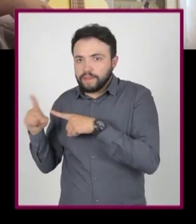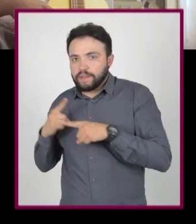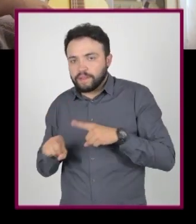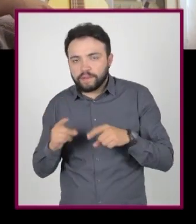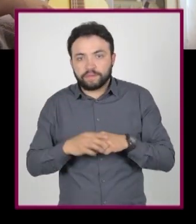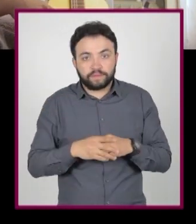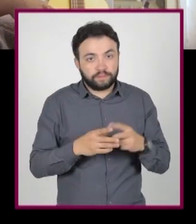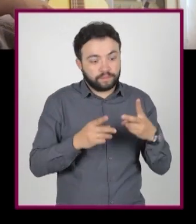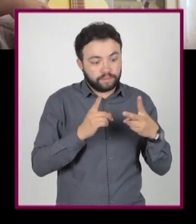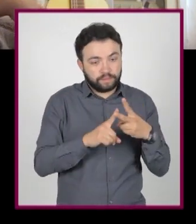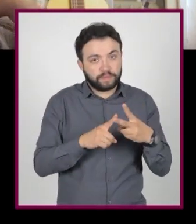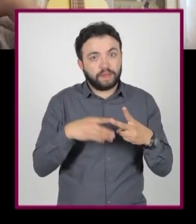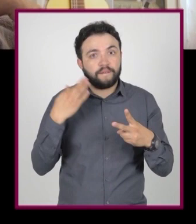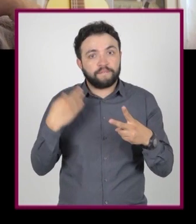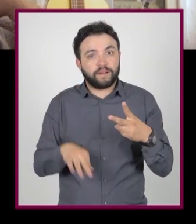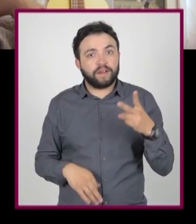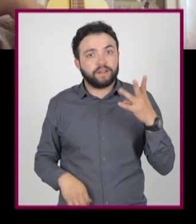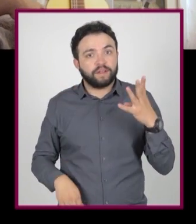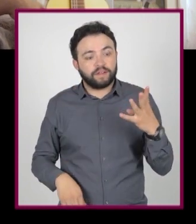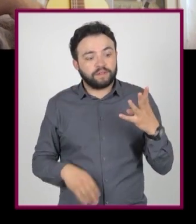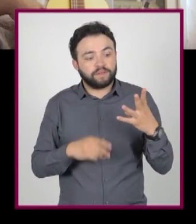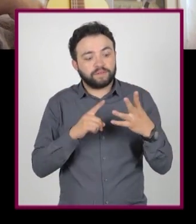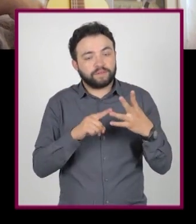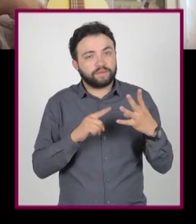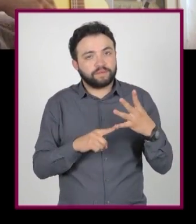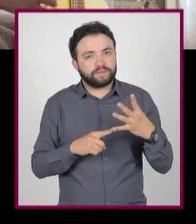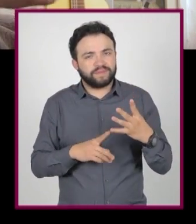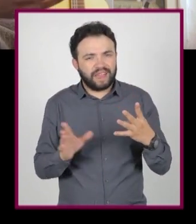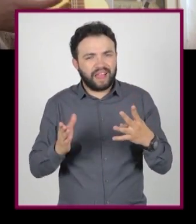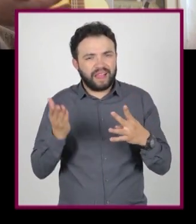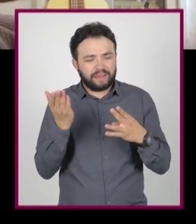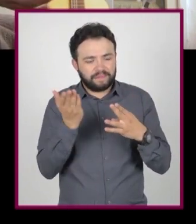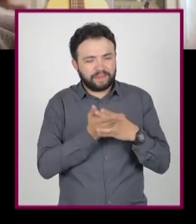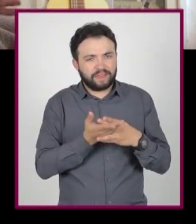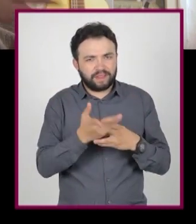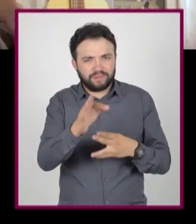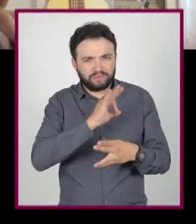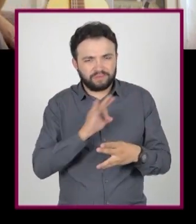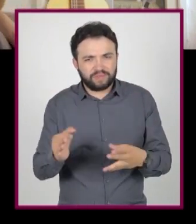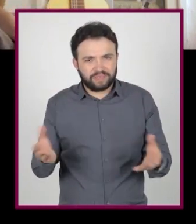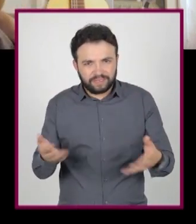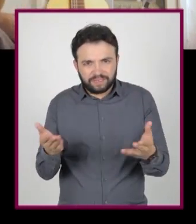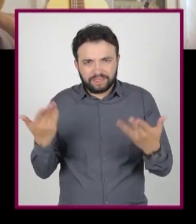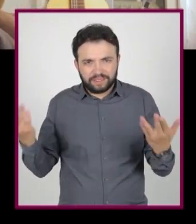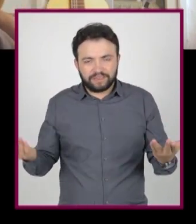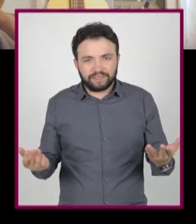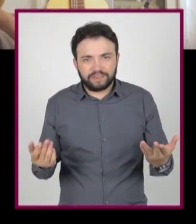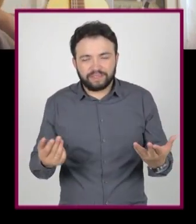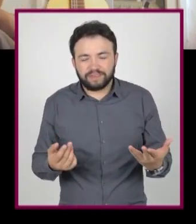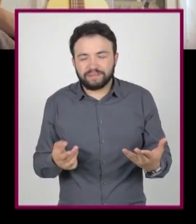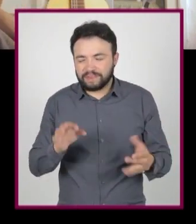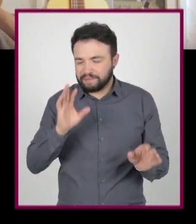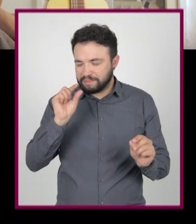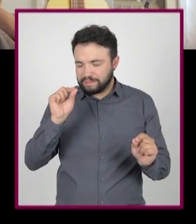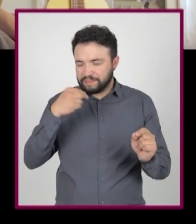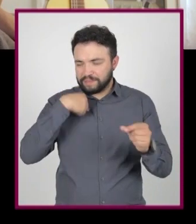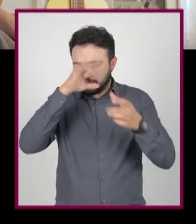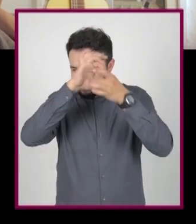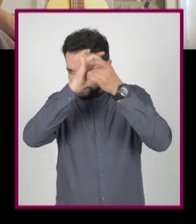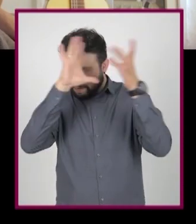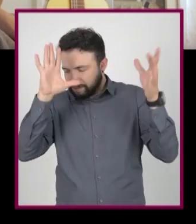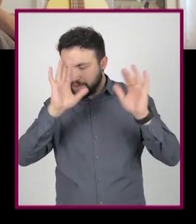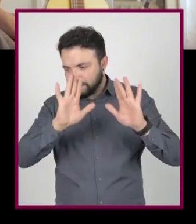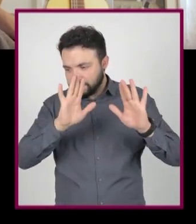Llevas dos. Y te faltan otros dos. Ya estamos a la mitad. Tú puedes... Voy, voy. Shh. No me